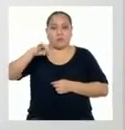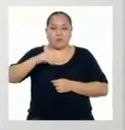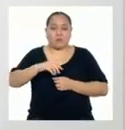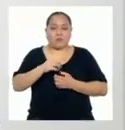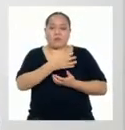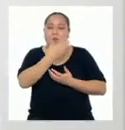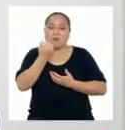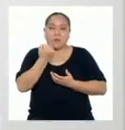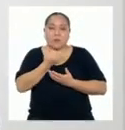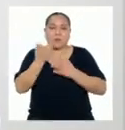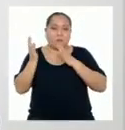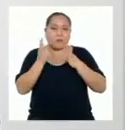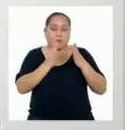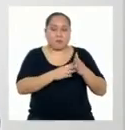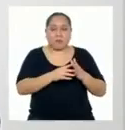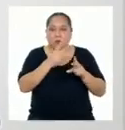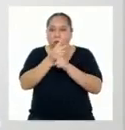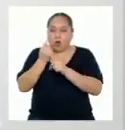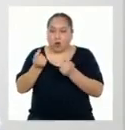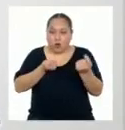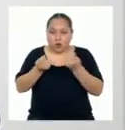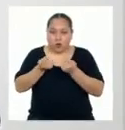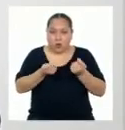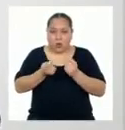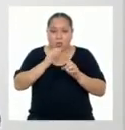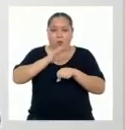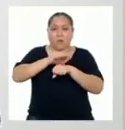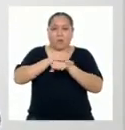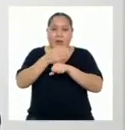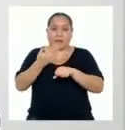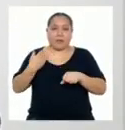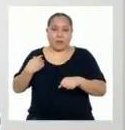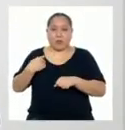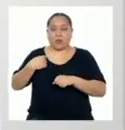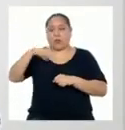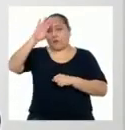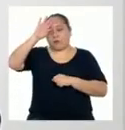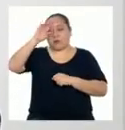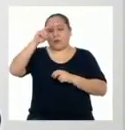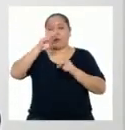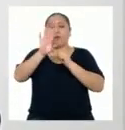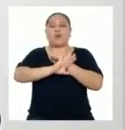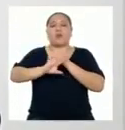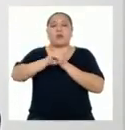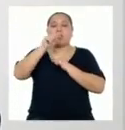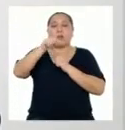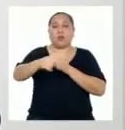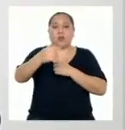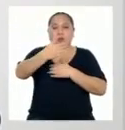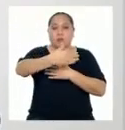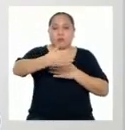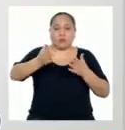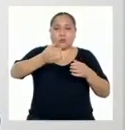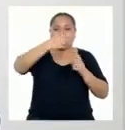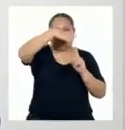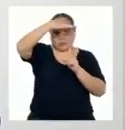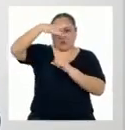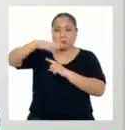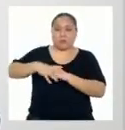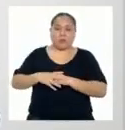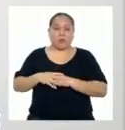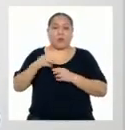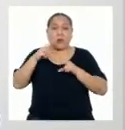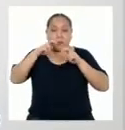alimentaria Controlando Y previniendo enfermedades Y protegiendo el ambiente Existen estudios Que demuestran Que los agricultores